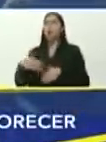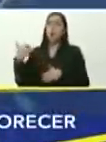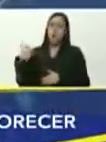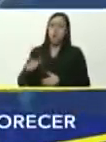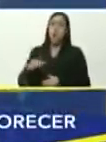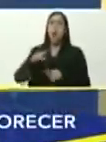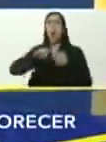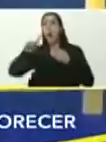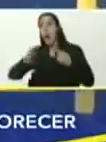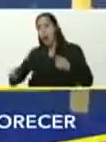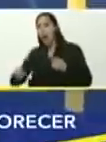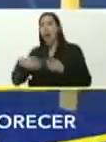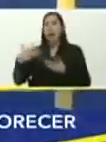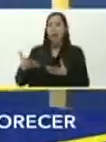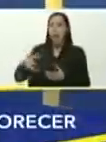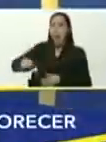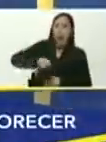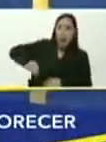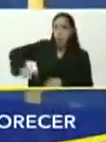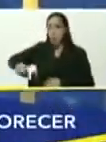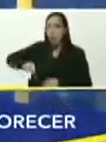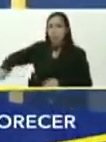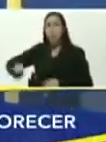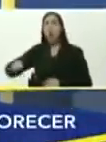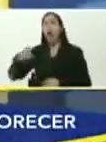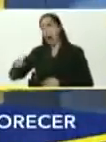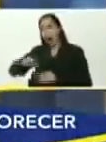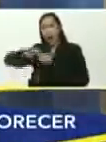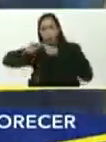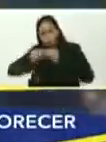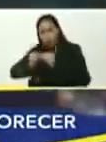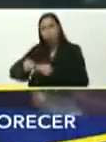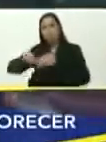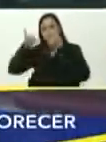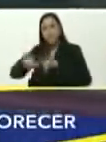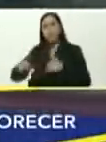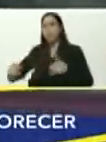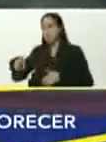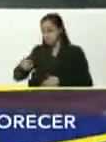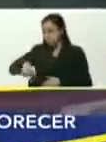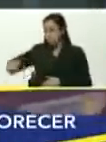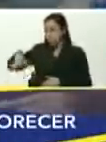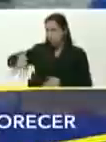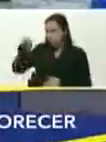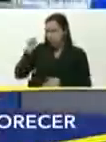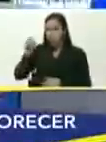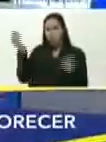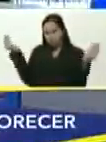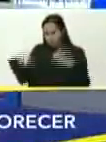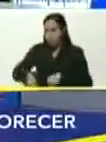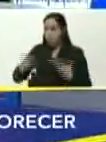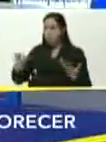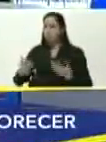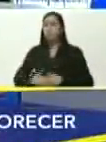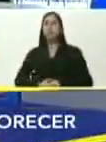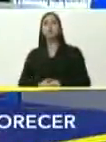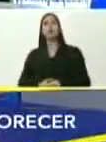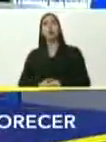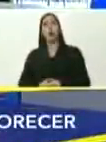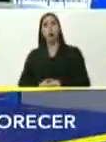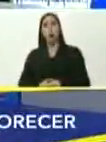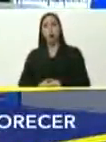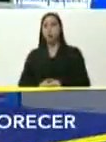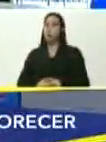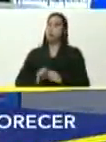a quien le falle la caja, se le pone la caja, Nahum, está de acuerdo, ponele caja nueva, si bota la segunda,